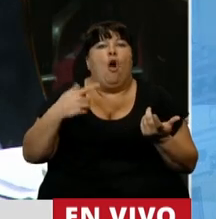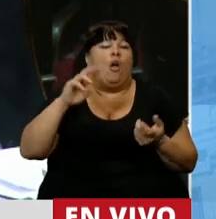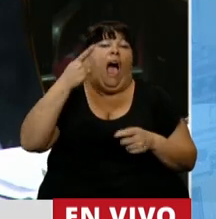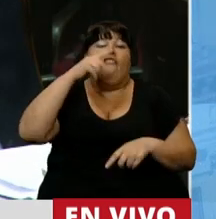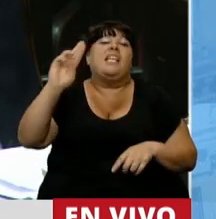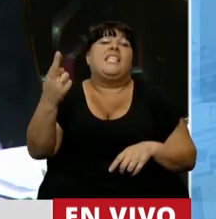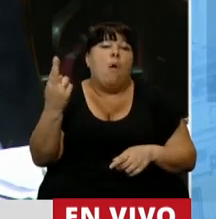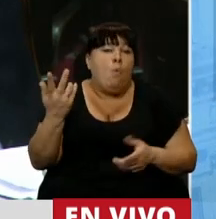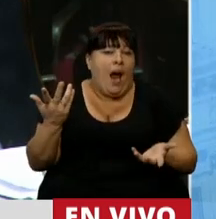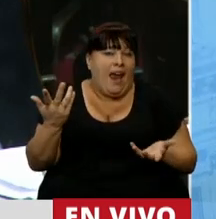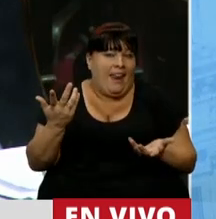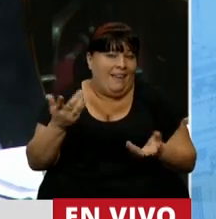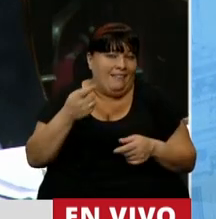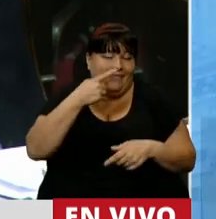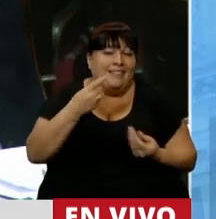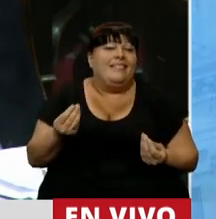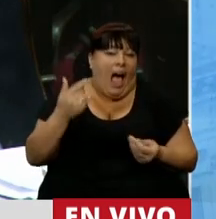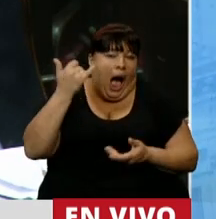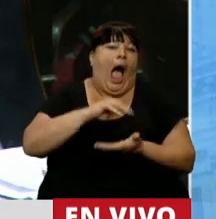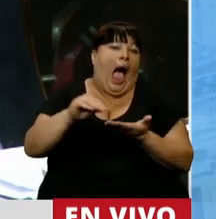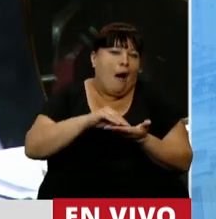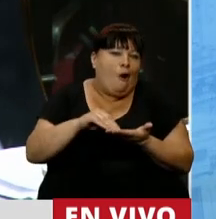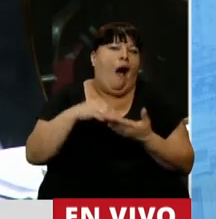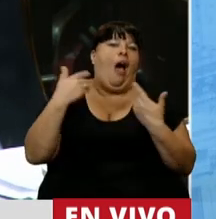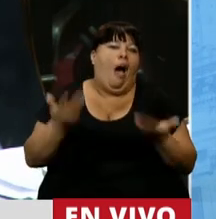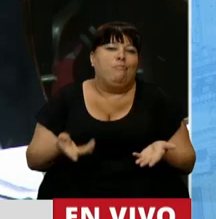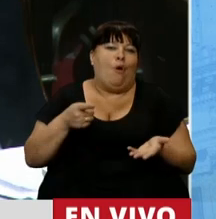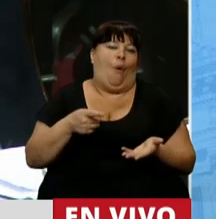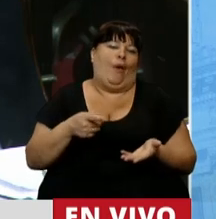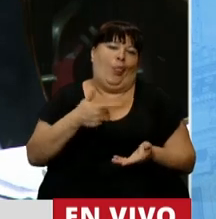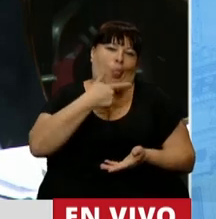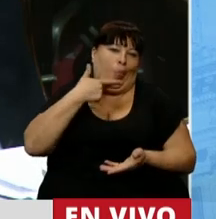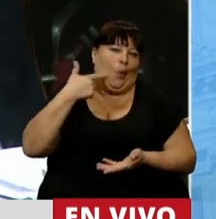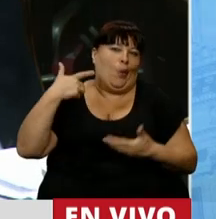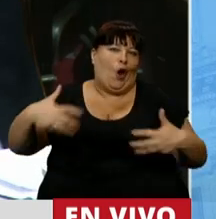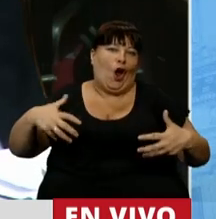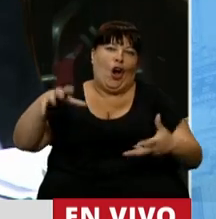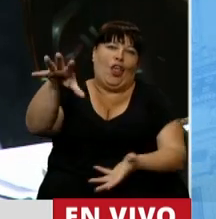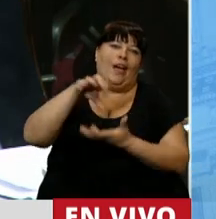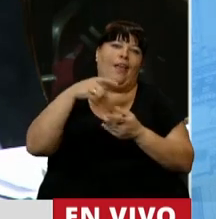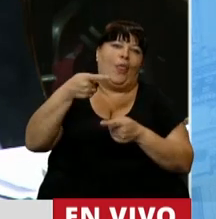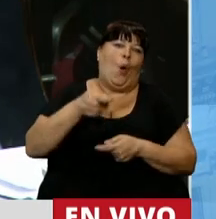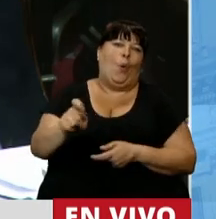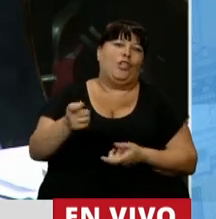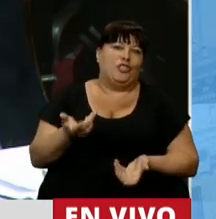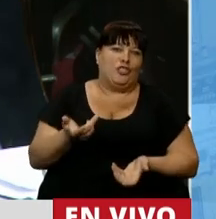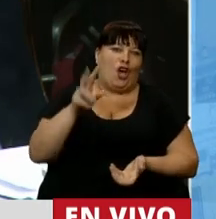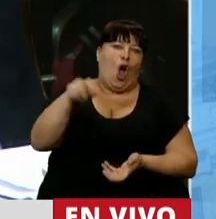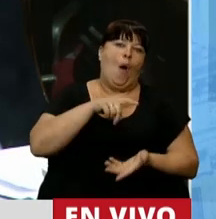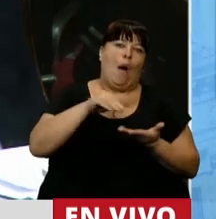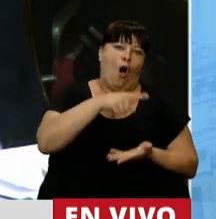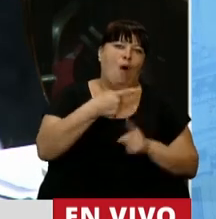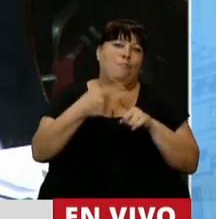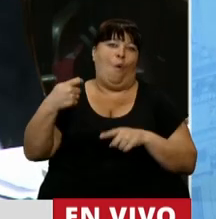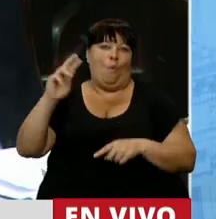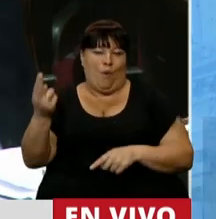vida, no obstante lo cual, hay abogados que tienen jugosas ganancias de estos juicios, fallos